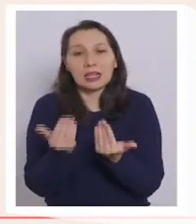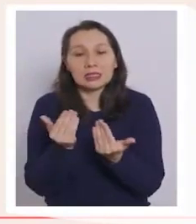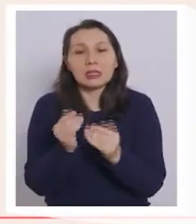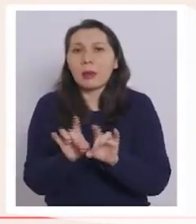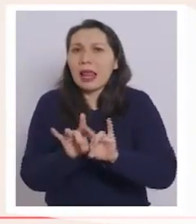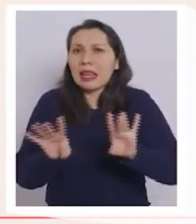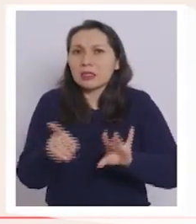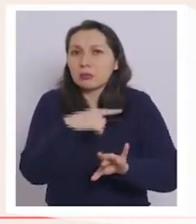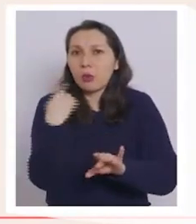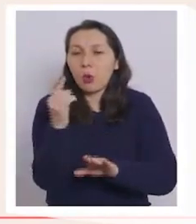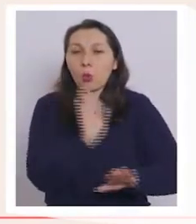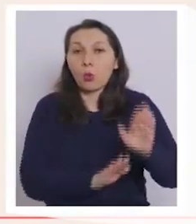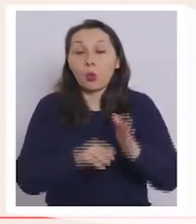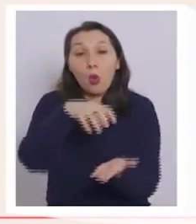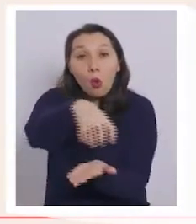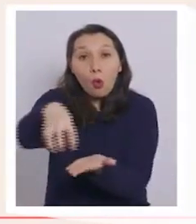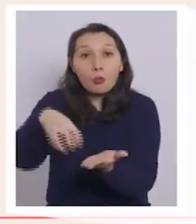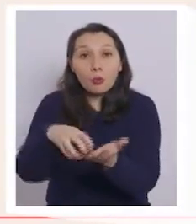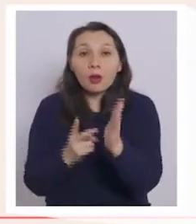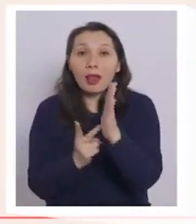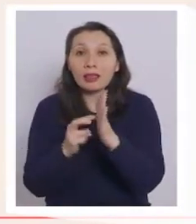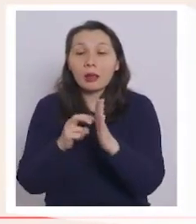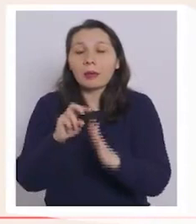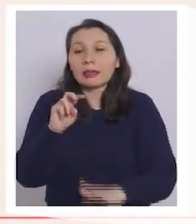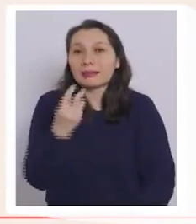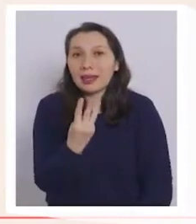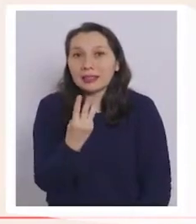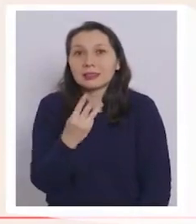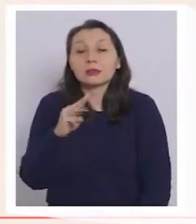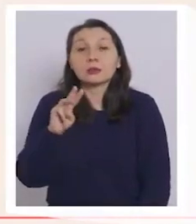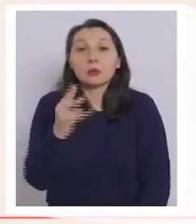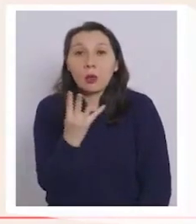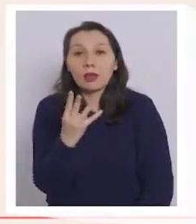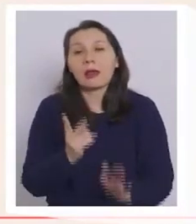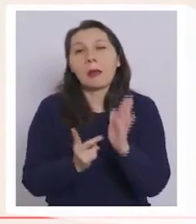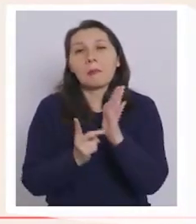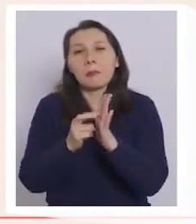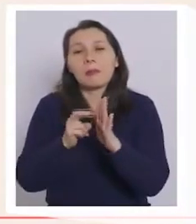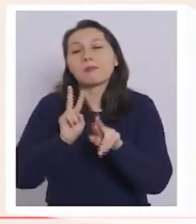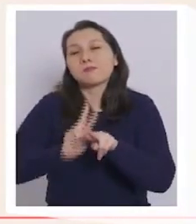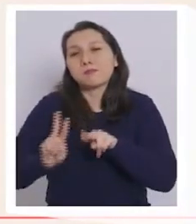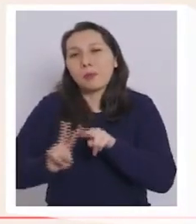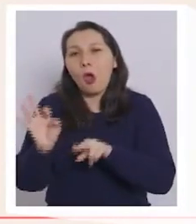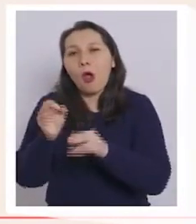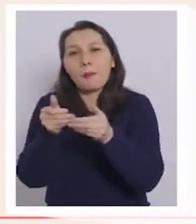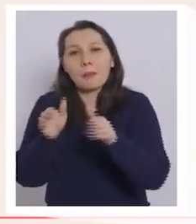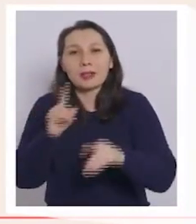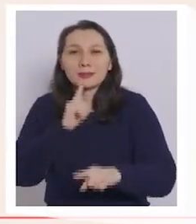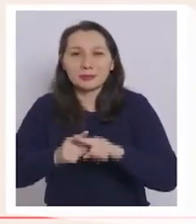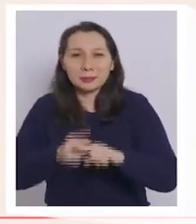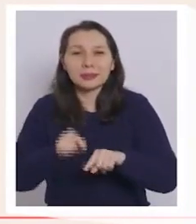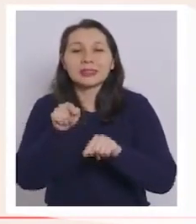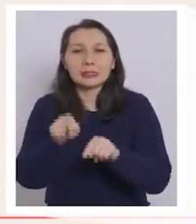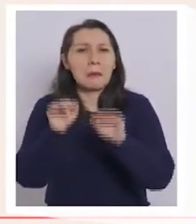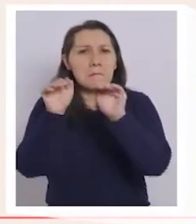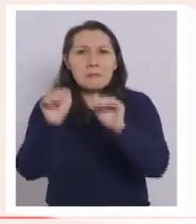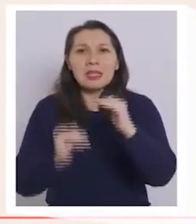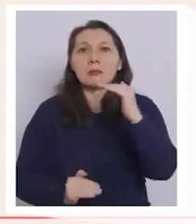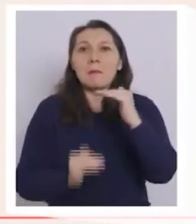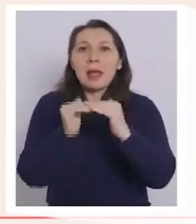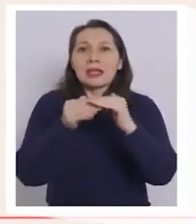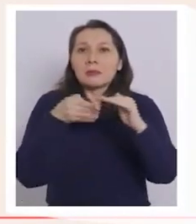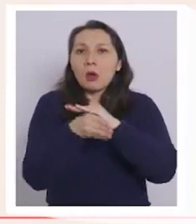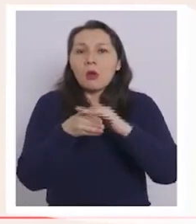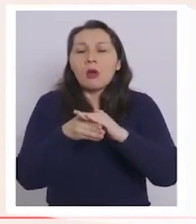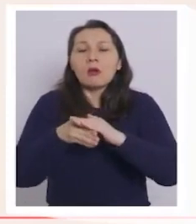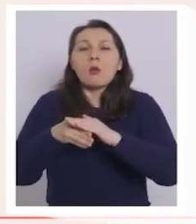poder cuidarnos. Y las comunas que están en fase 3 o 4, es decir, en preparación o apertura, tendrán los mismos aforos permitidos